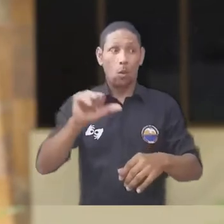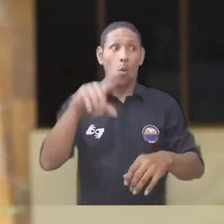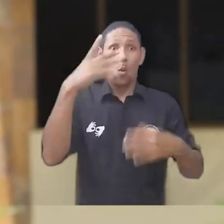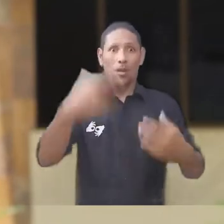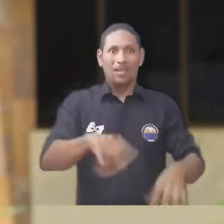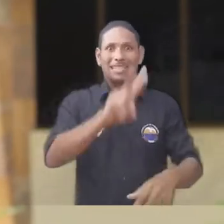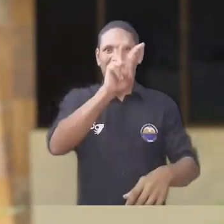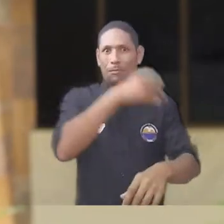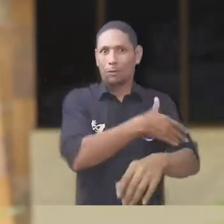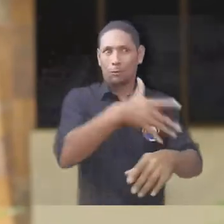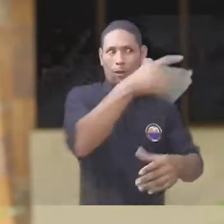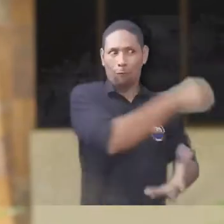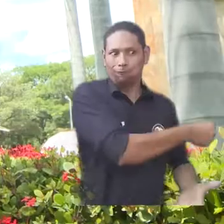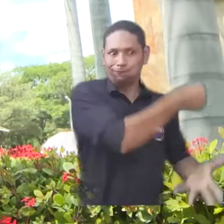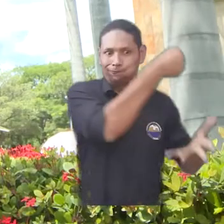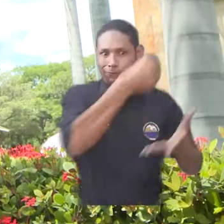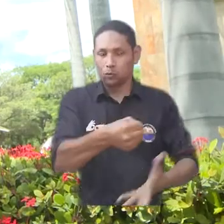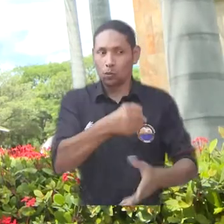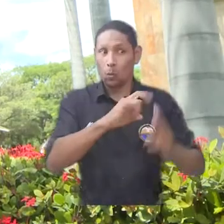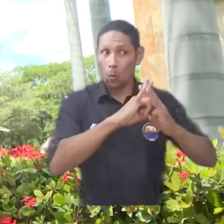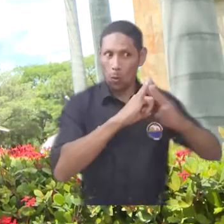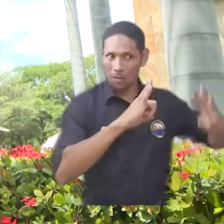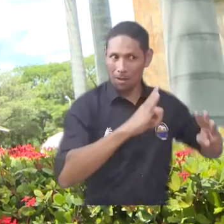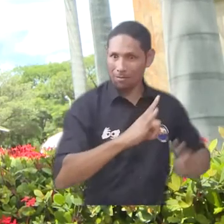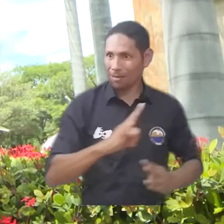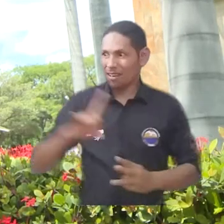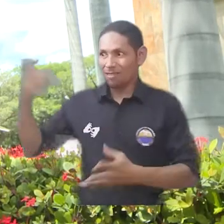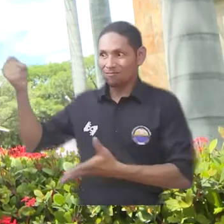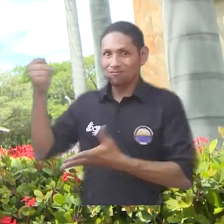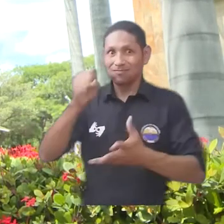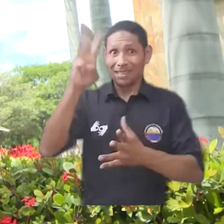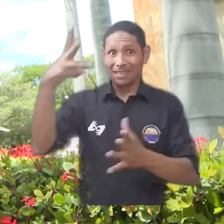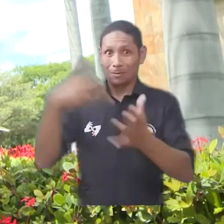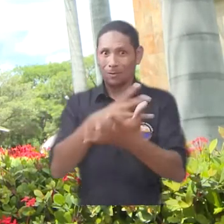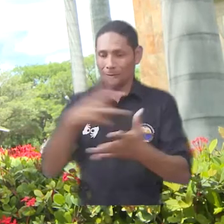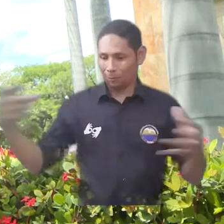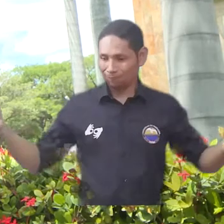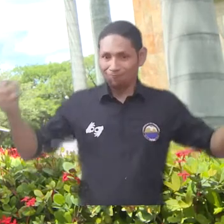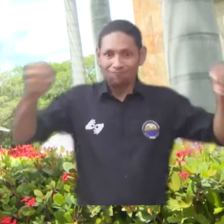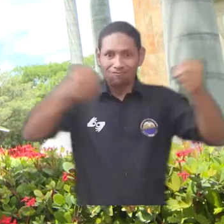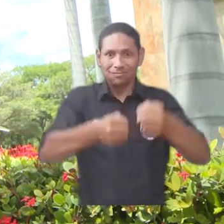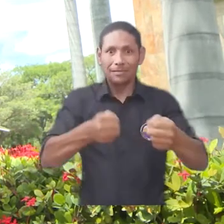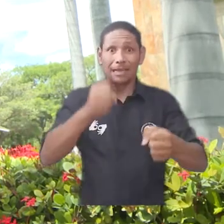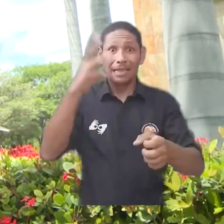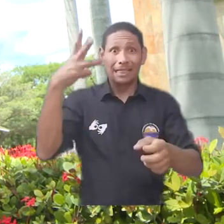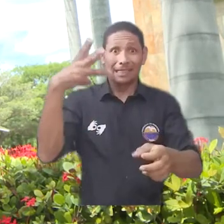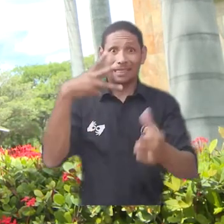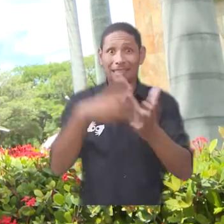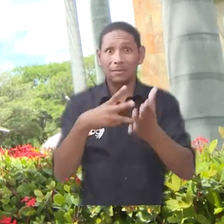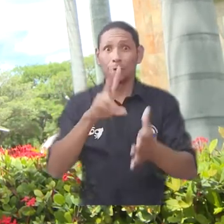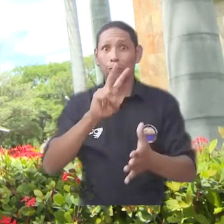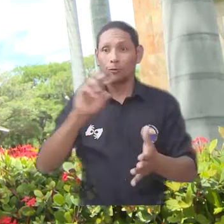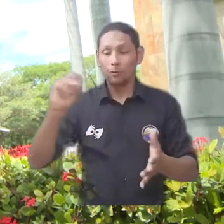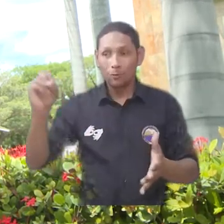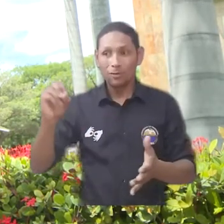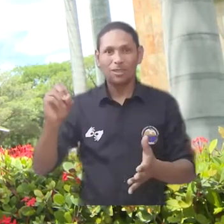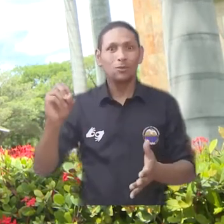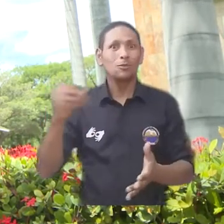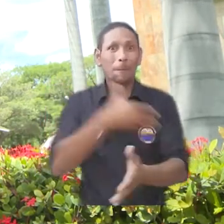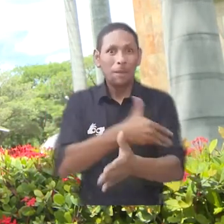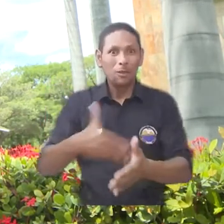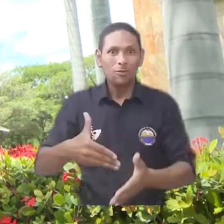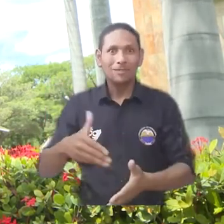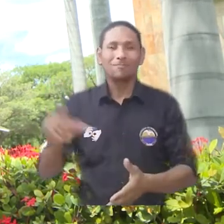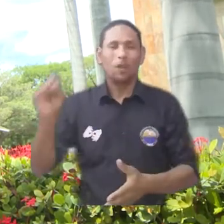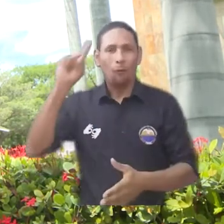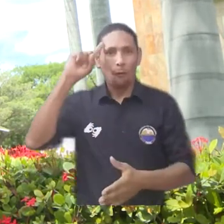aportados por Unimagdalena en el marco del nuevo modelo de matrícula incluyente, equitativo y sostenible, los $3,200 millones